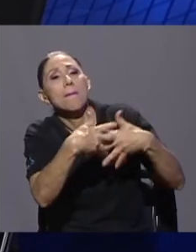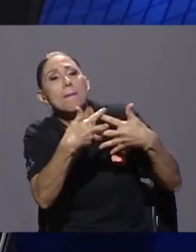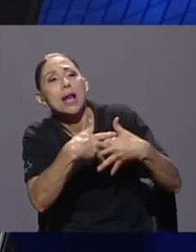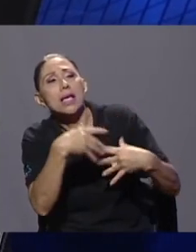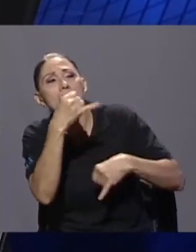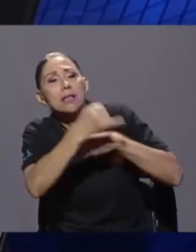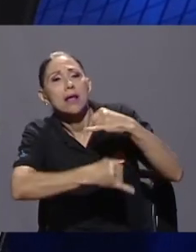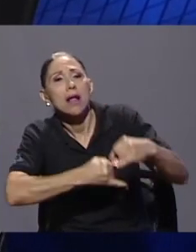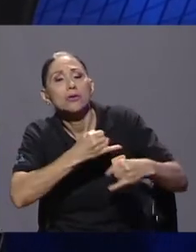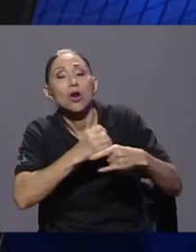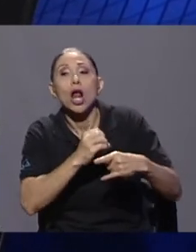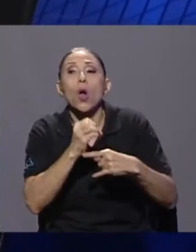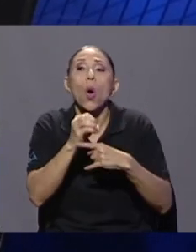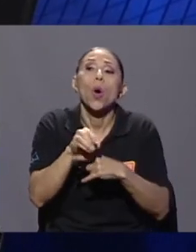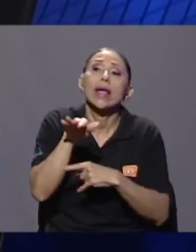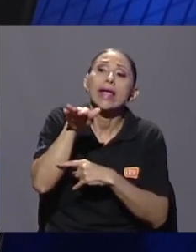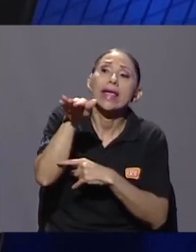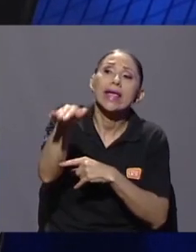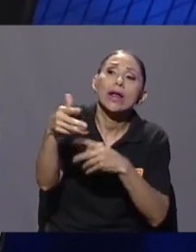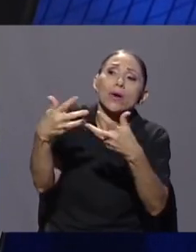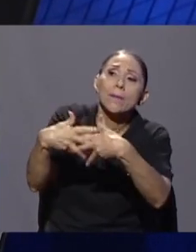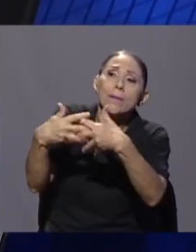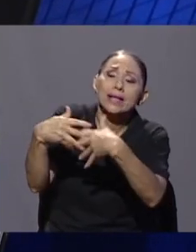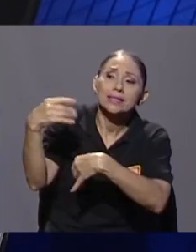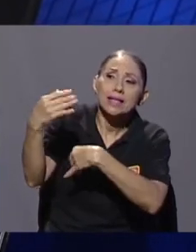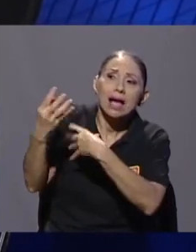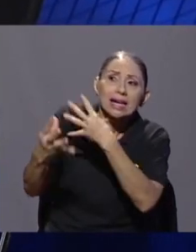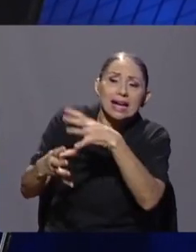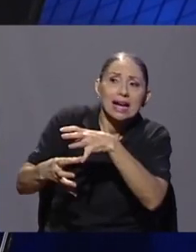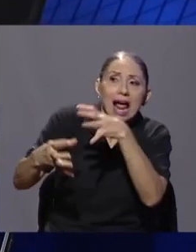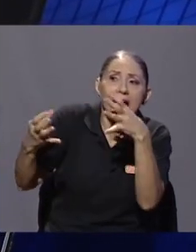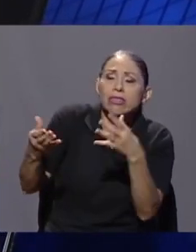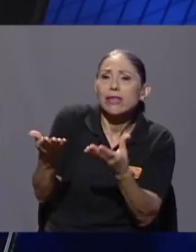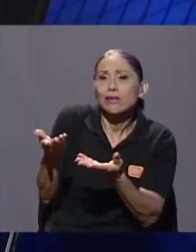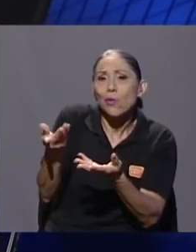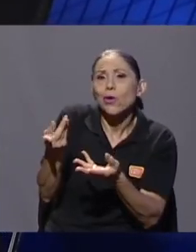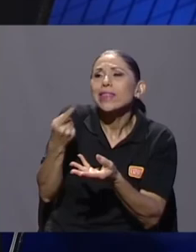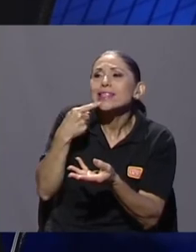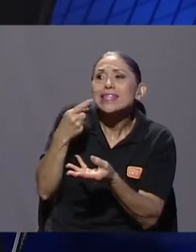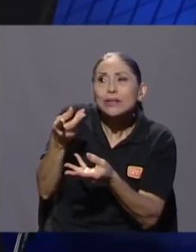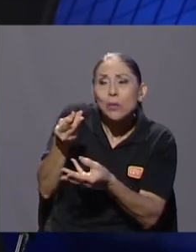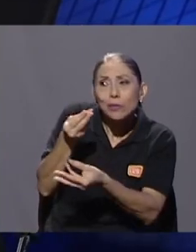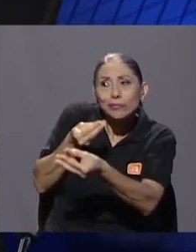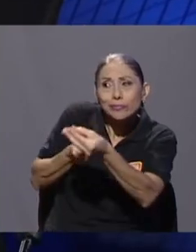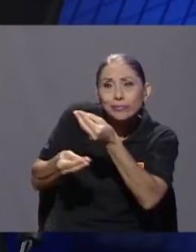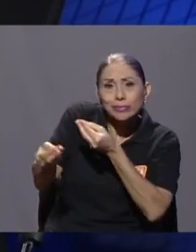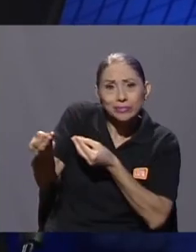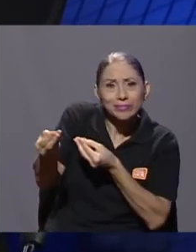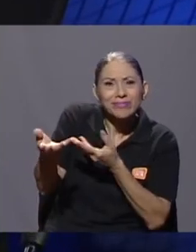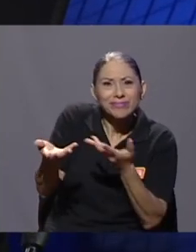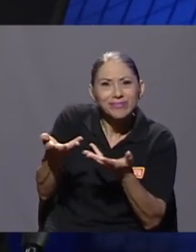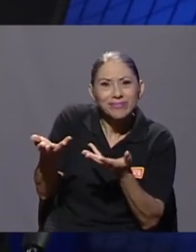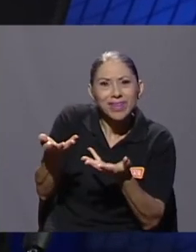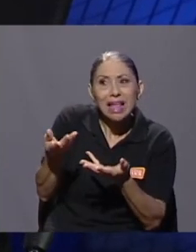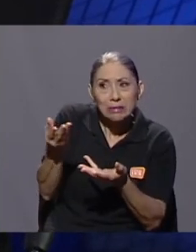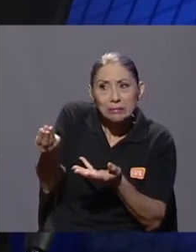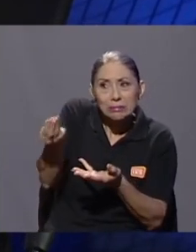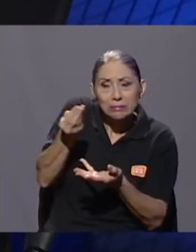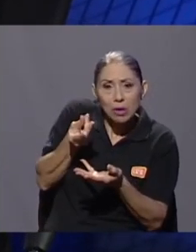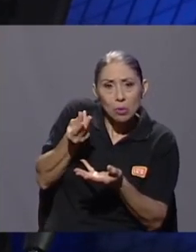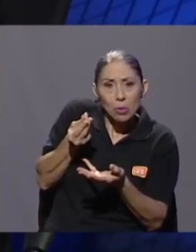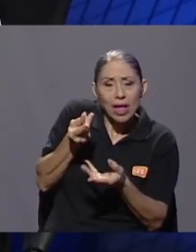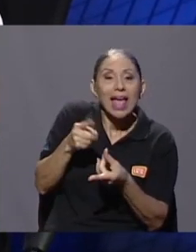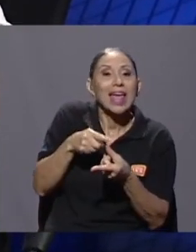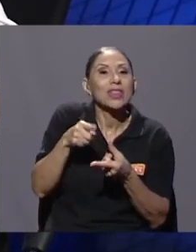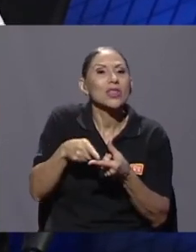muy grande para pedir fondos a cambio de qué. Generalmente el intercambio era, bueno, yo pongo la marca y entonces